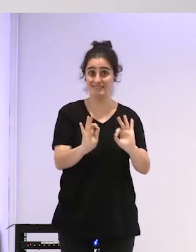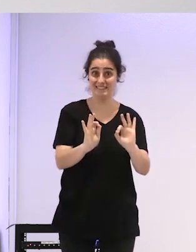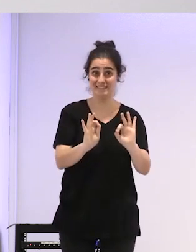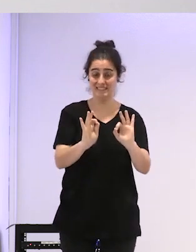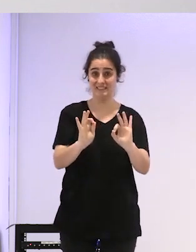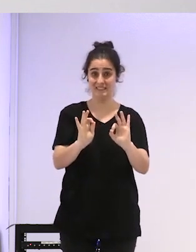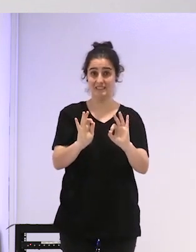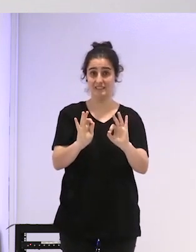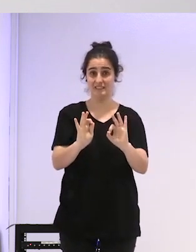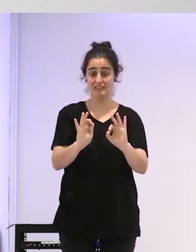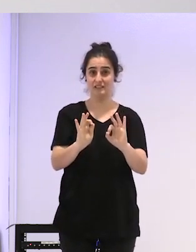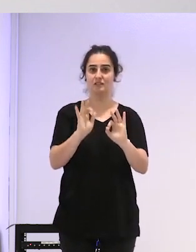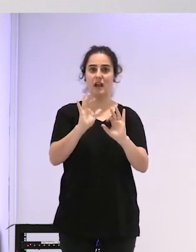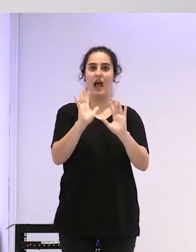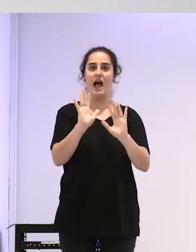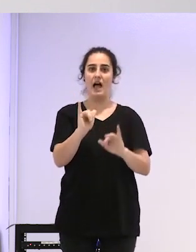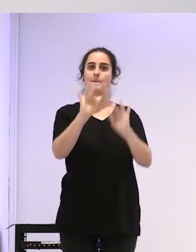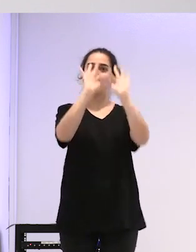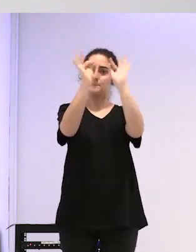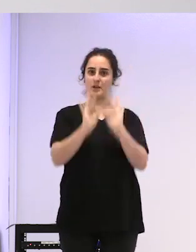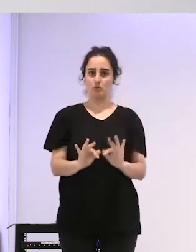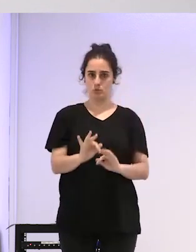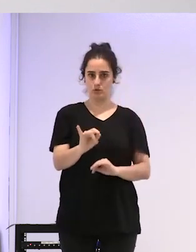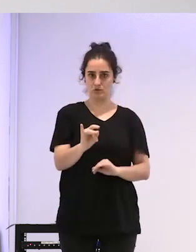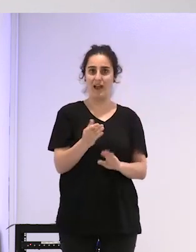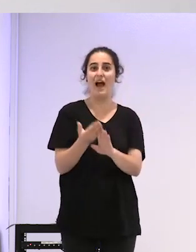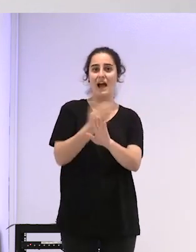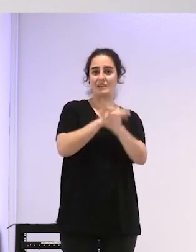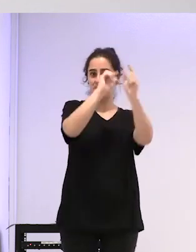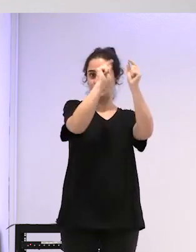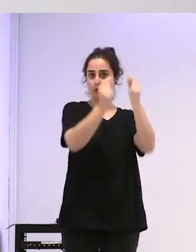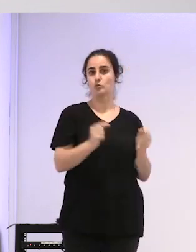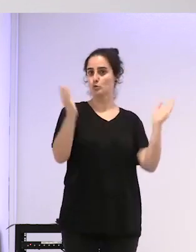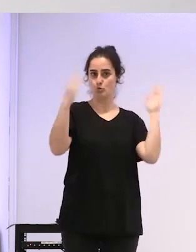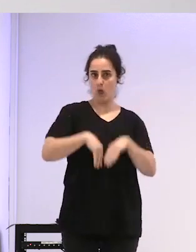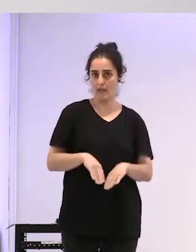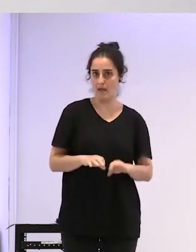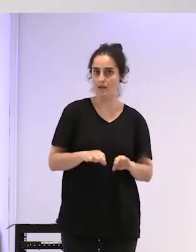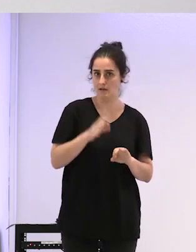recibió un presupuesto antes no había presupuesto para eso